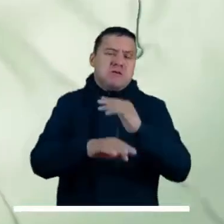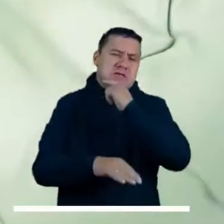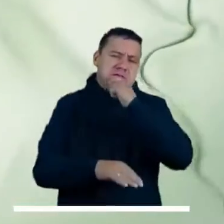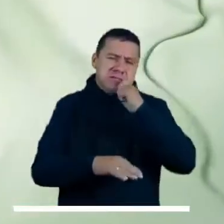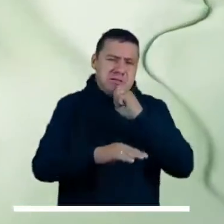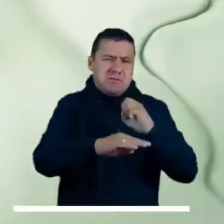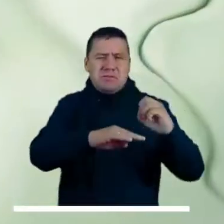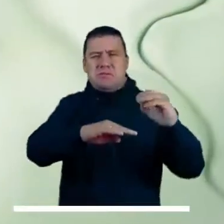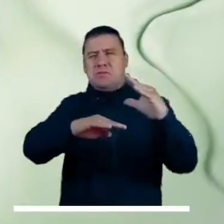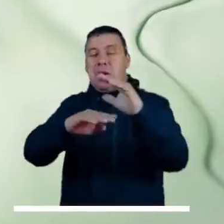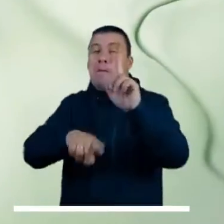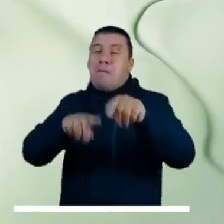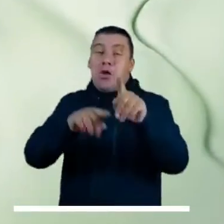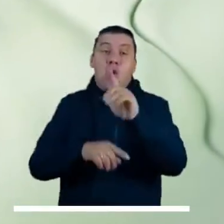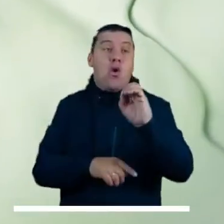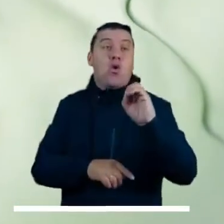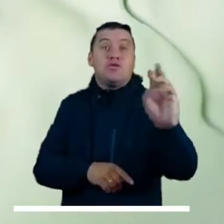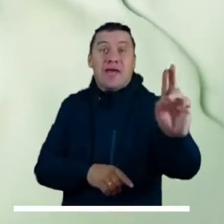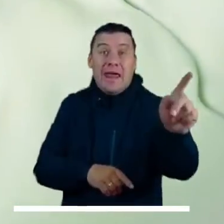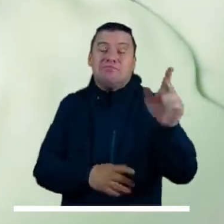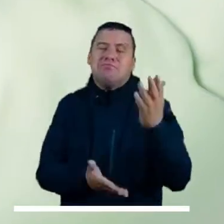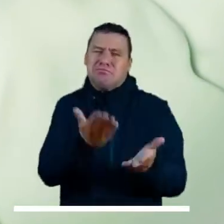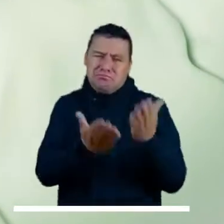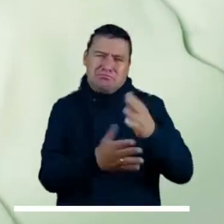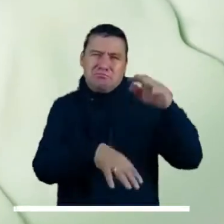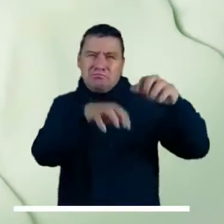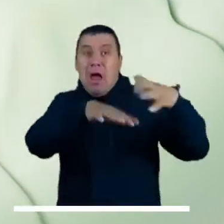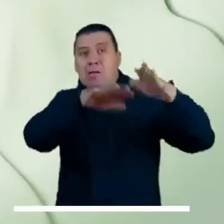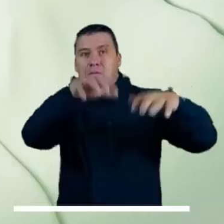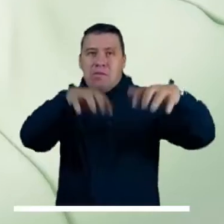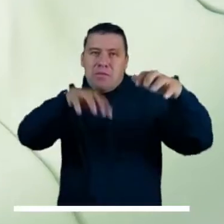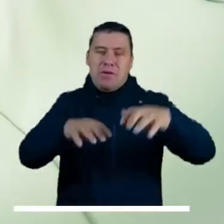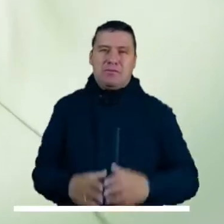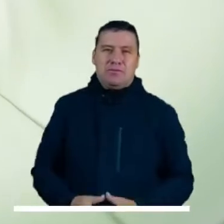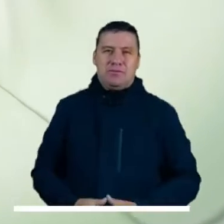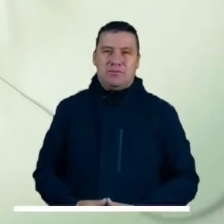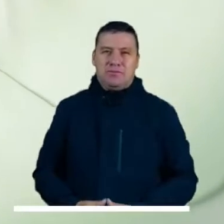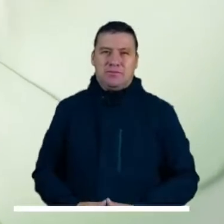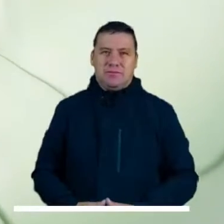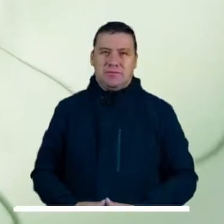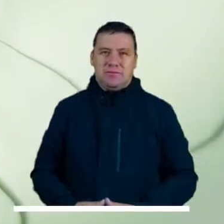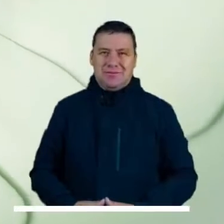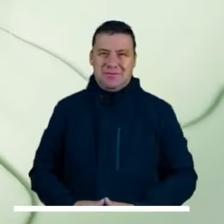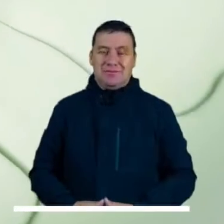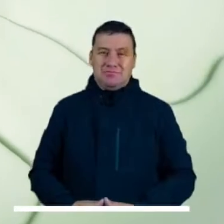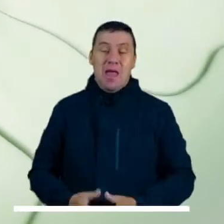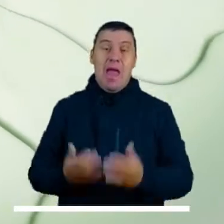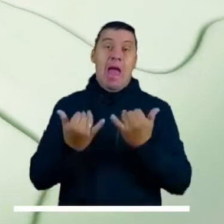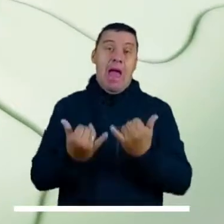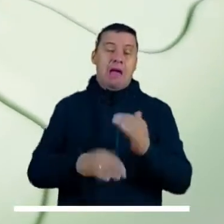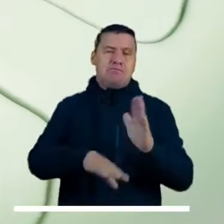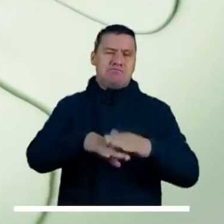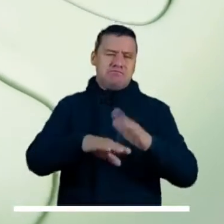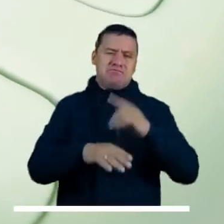En la capital del país, los pronósticos anuncian tiempo seco predominante, con excepción del occidente, donde son probables lluvias ocasionales.